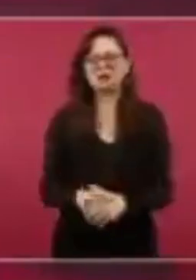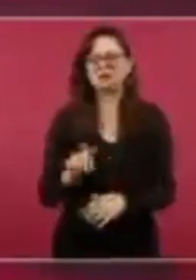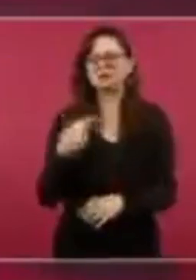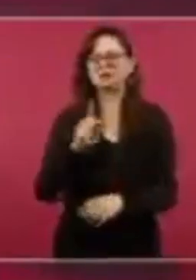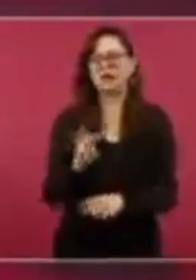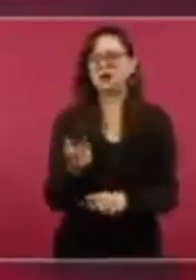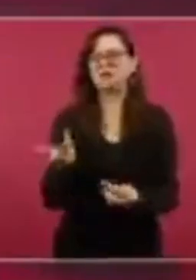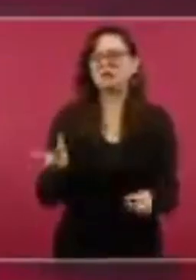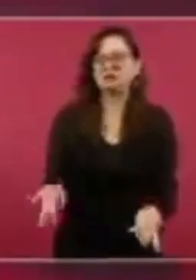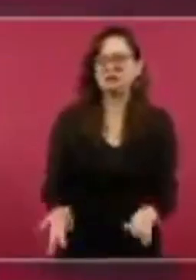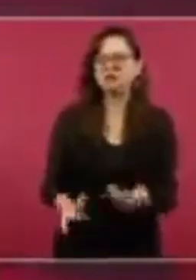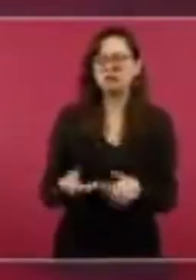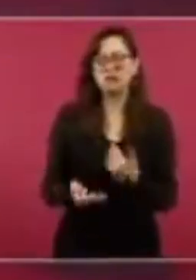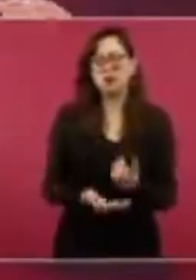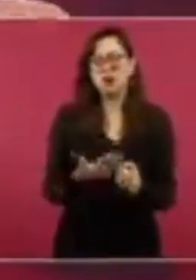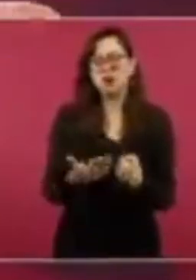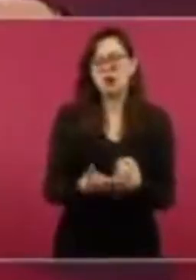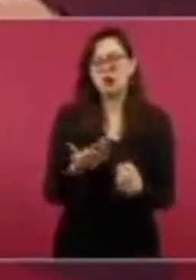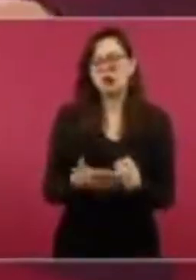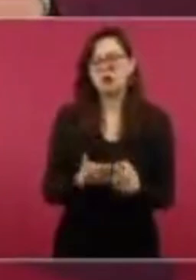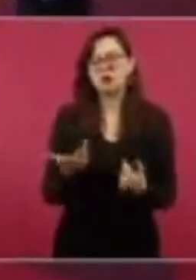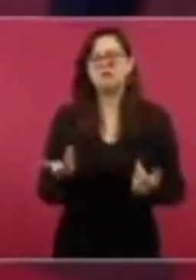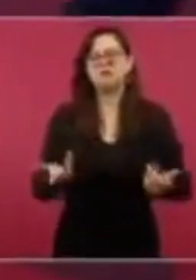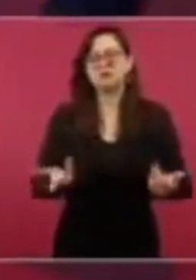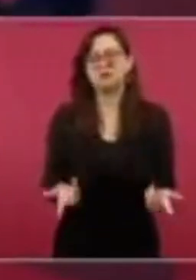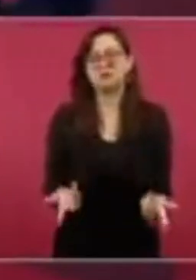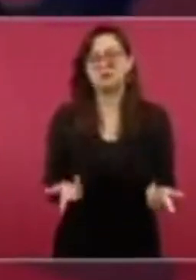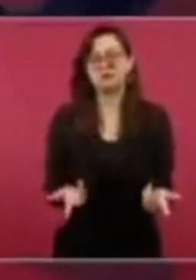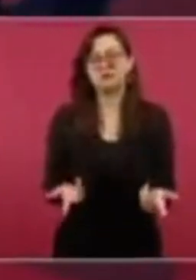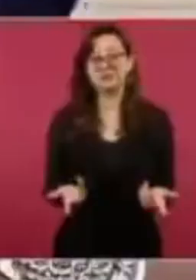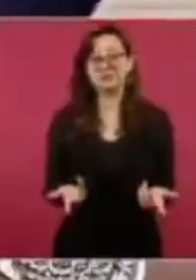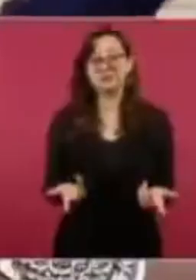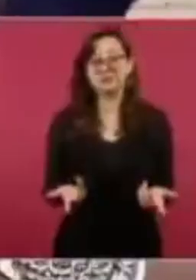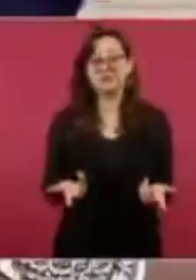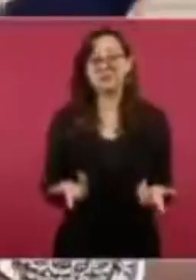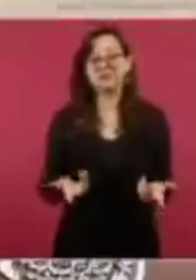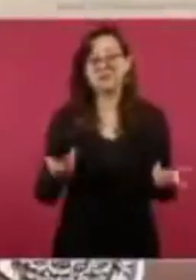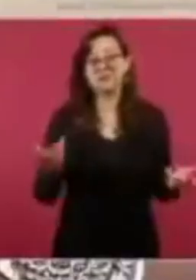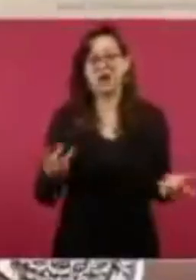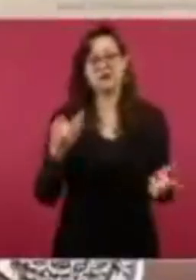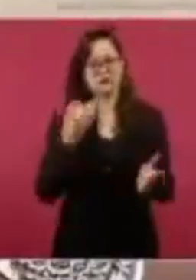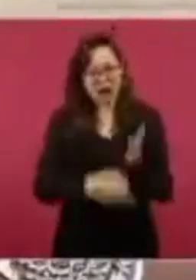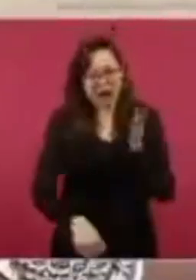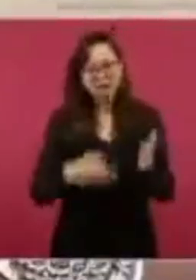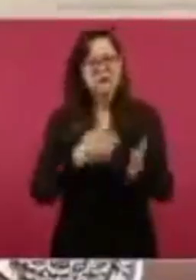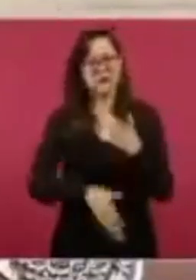pequeñas para lo que representa el potencial conservador en México.